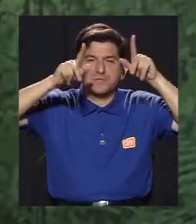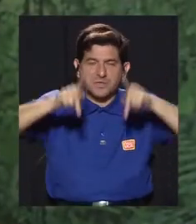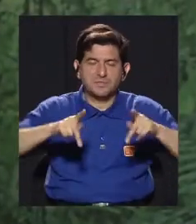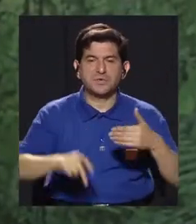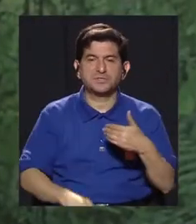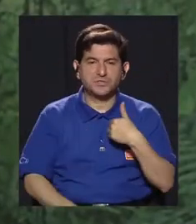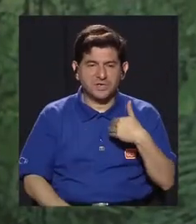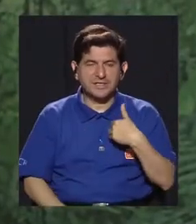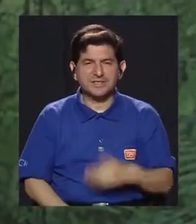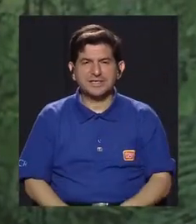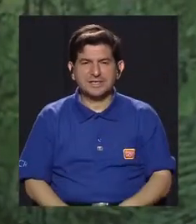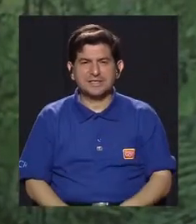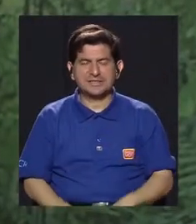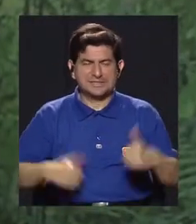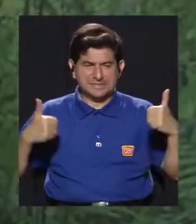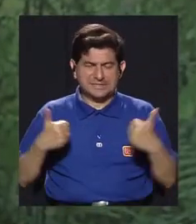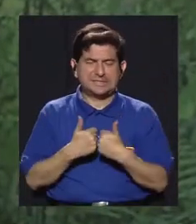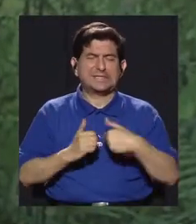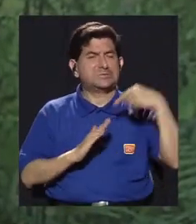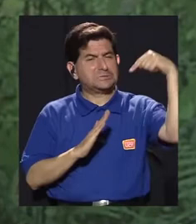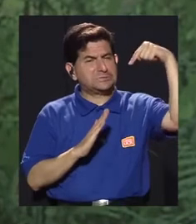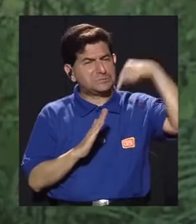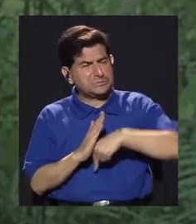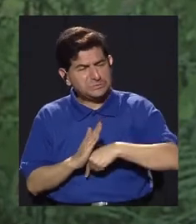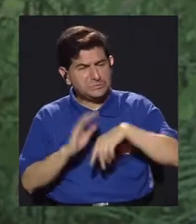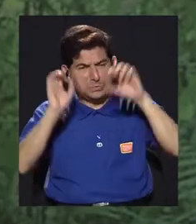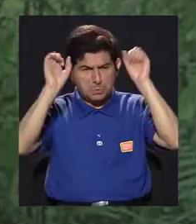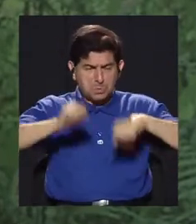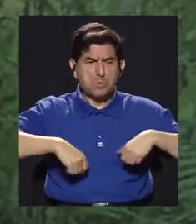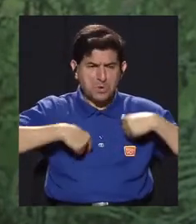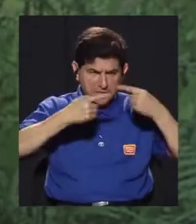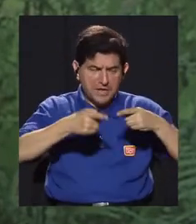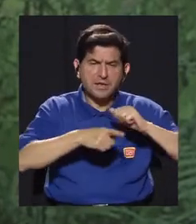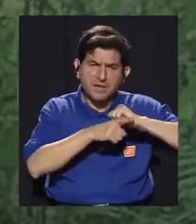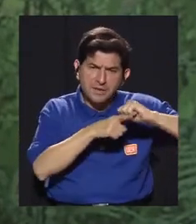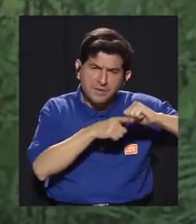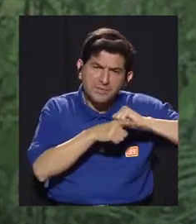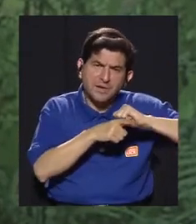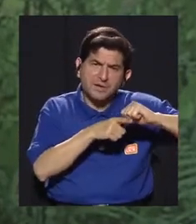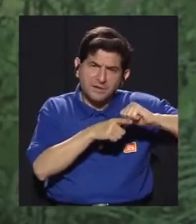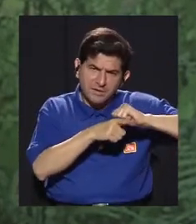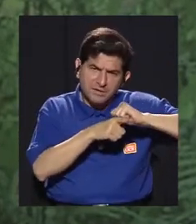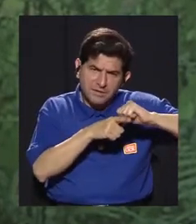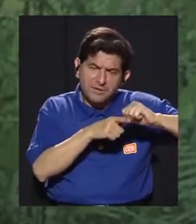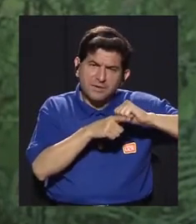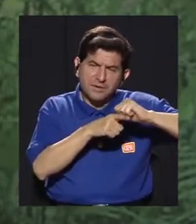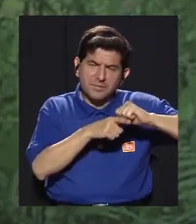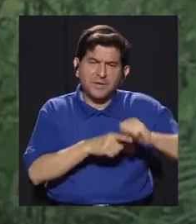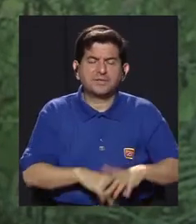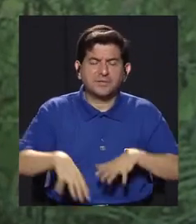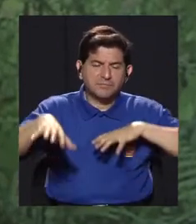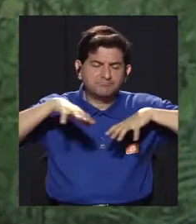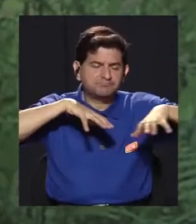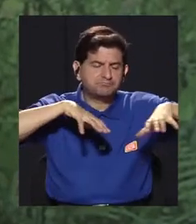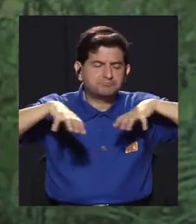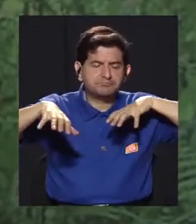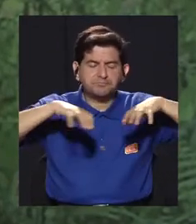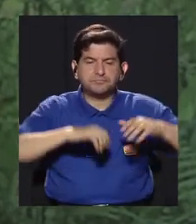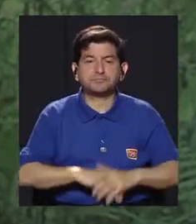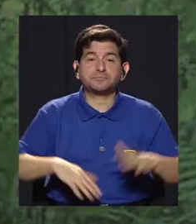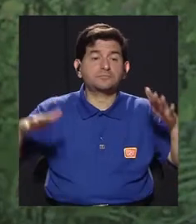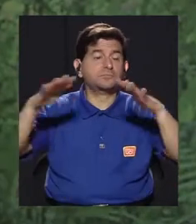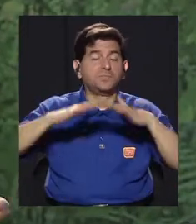donde personas que tienen retos bastante severos puedan llegar y practicar los